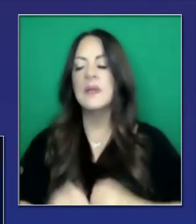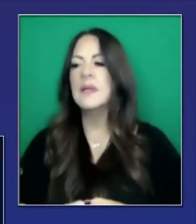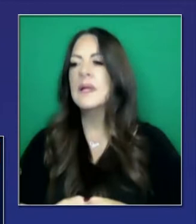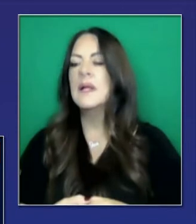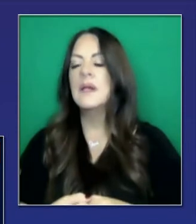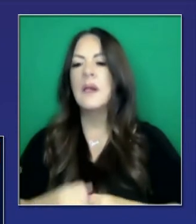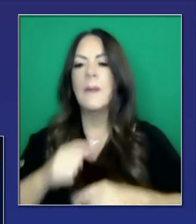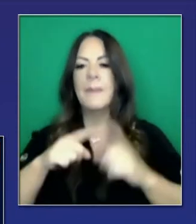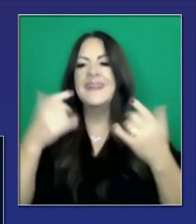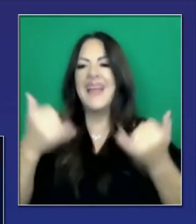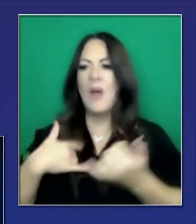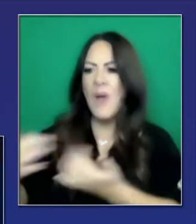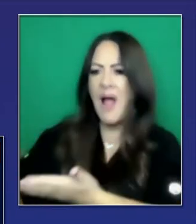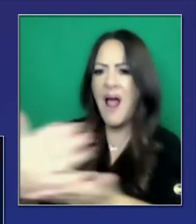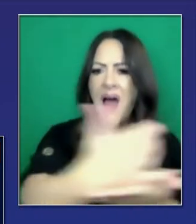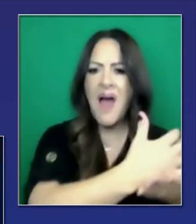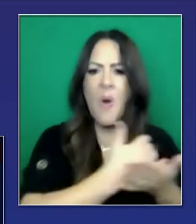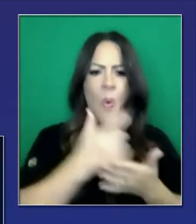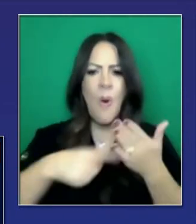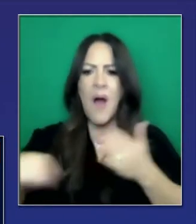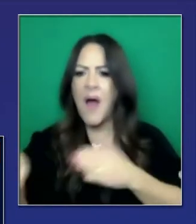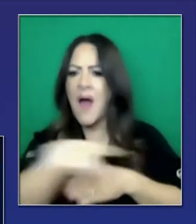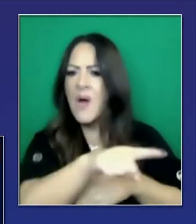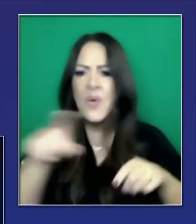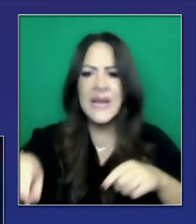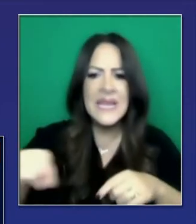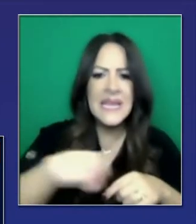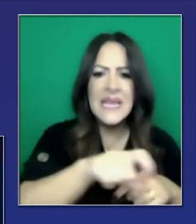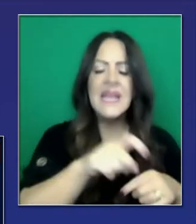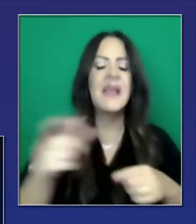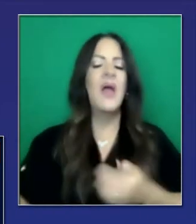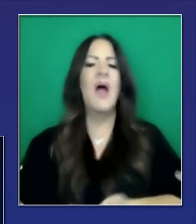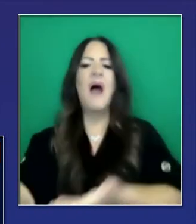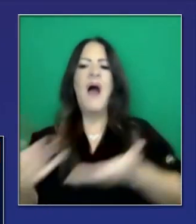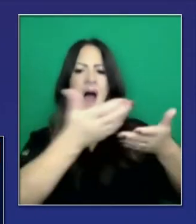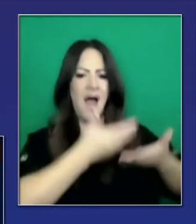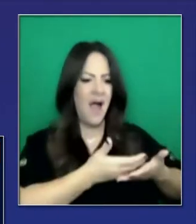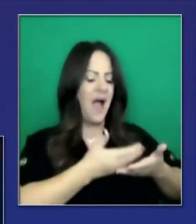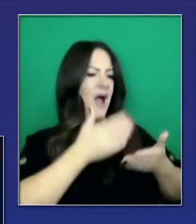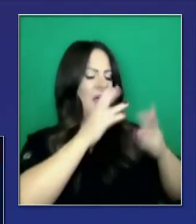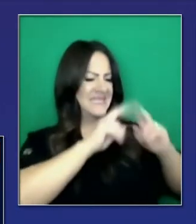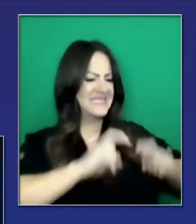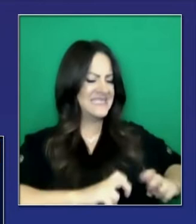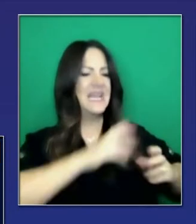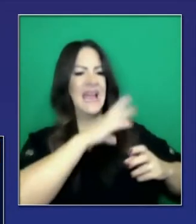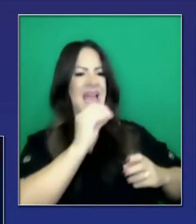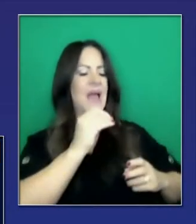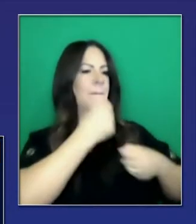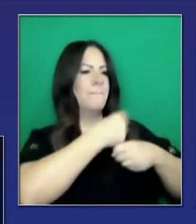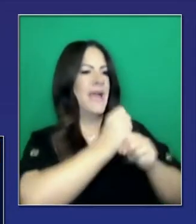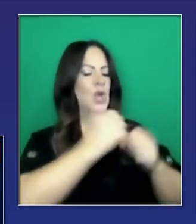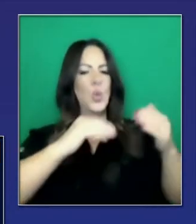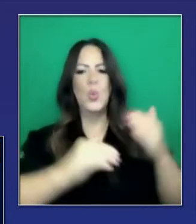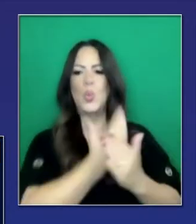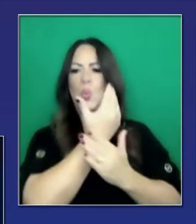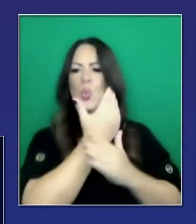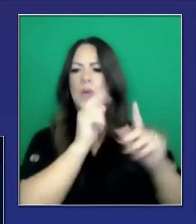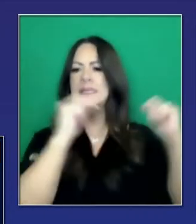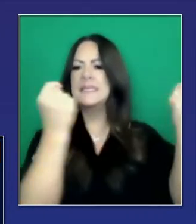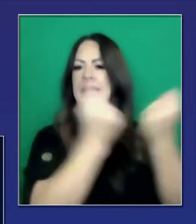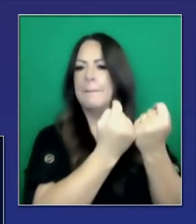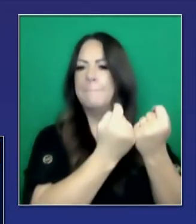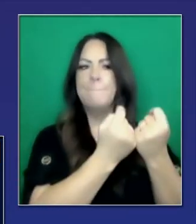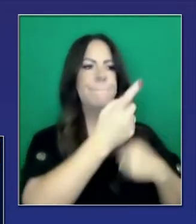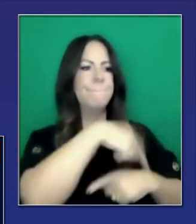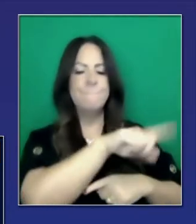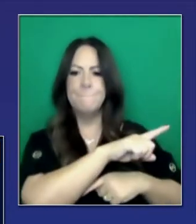la posibilidad de tomar esa información y recogerla en los últimos días. Y ahora tenemos, estamos enviando un equipo